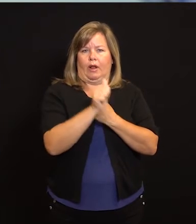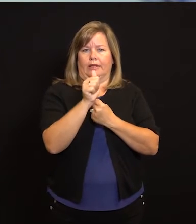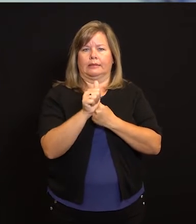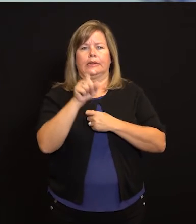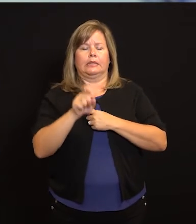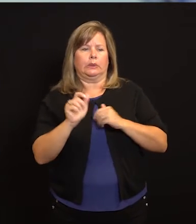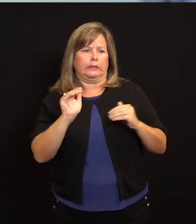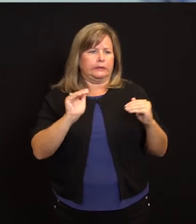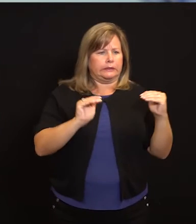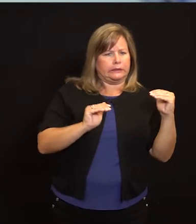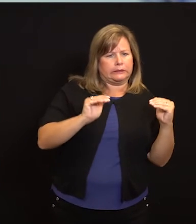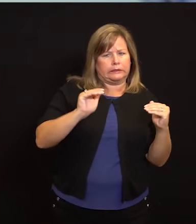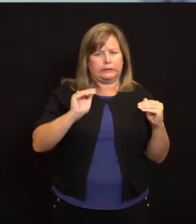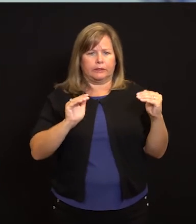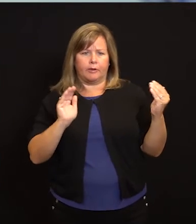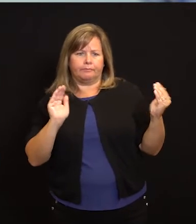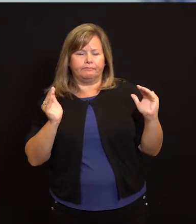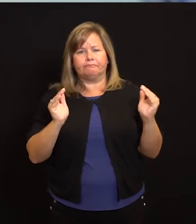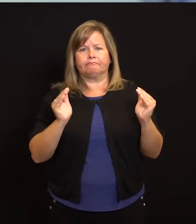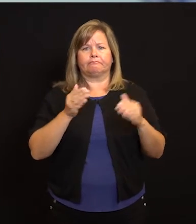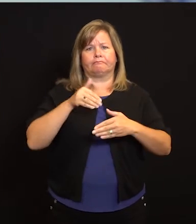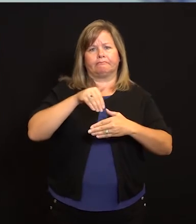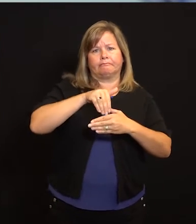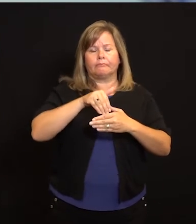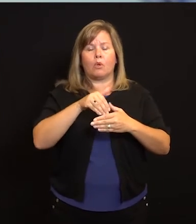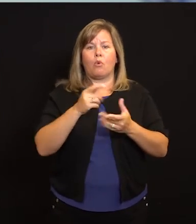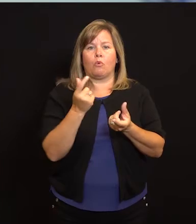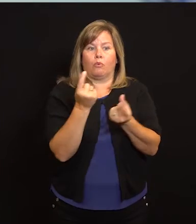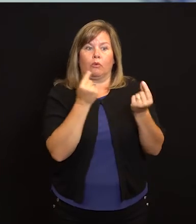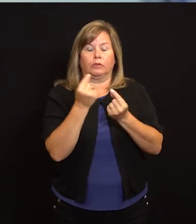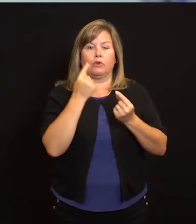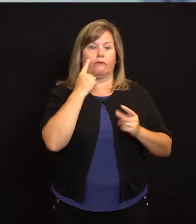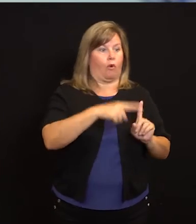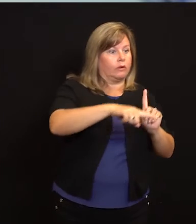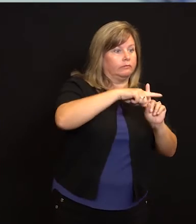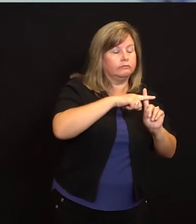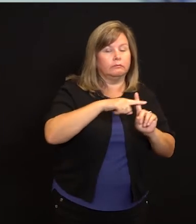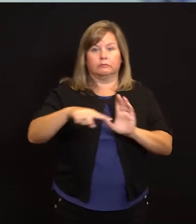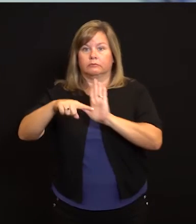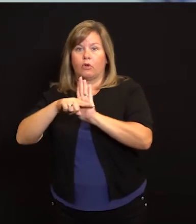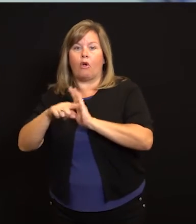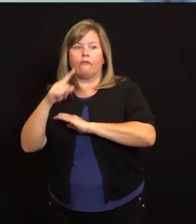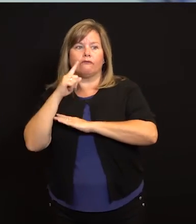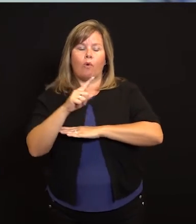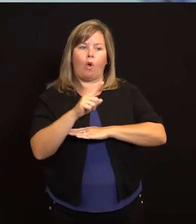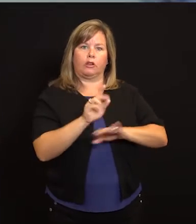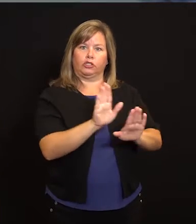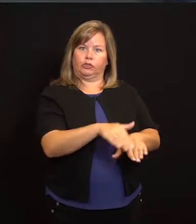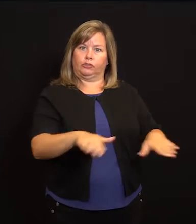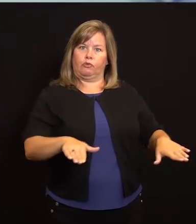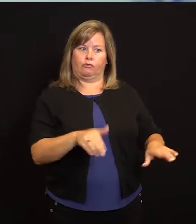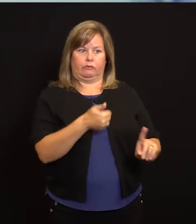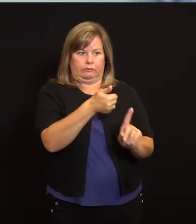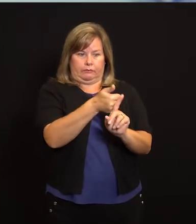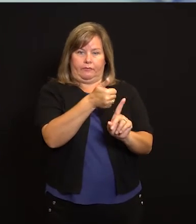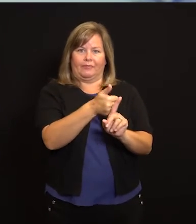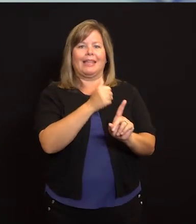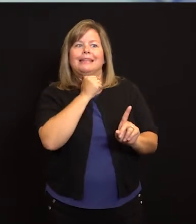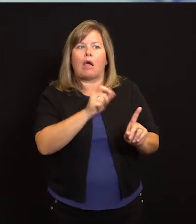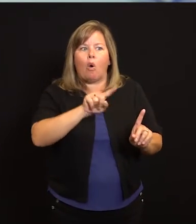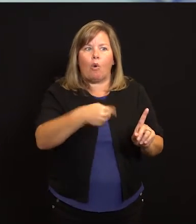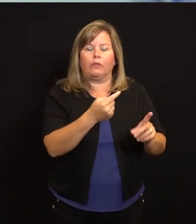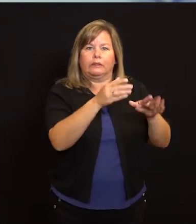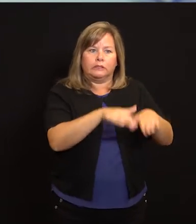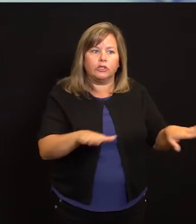de una manera de bajo riesgo. La que equilibra todos los pros y contras que tenemos que pensar cuando